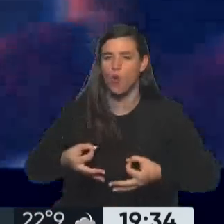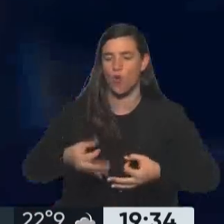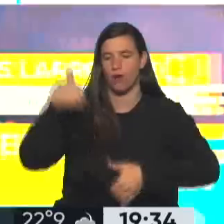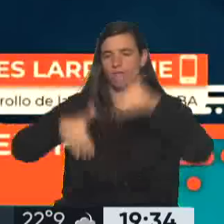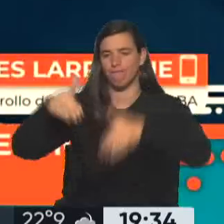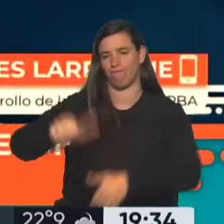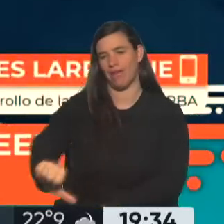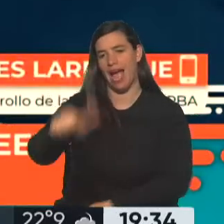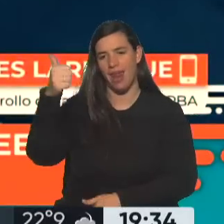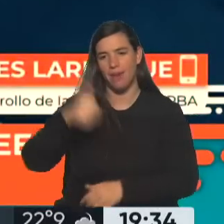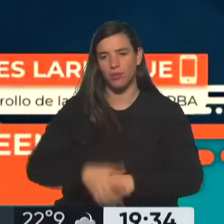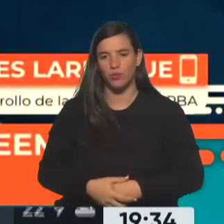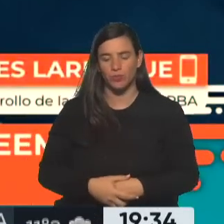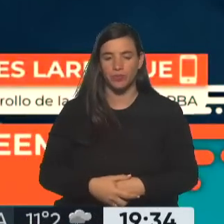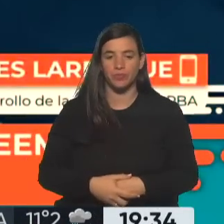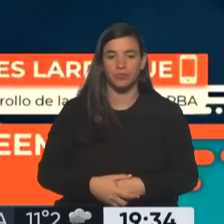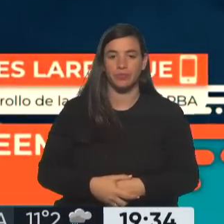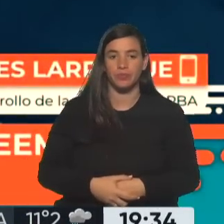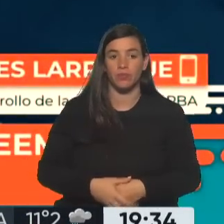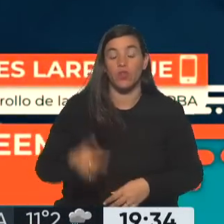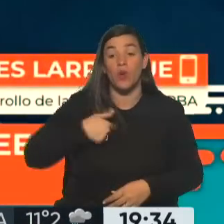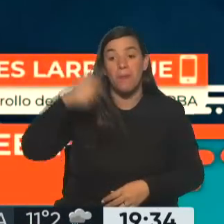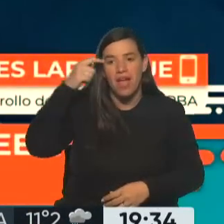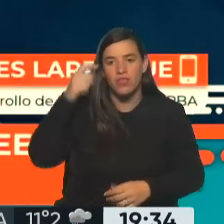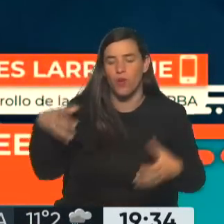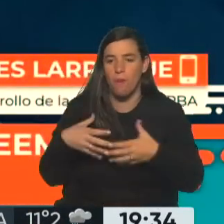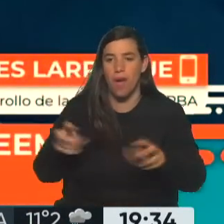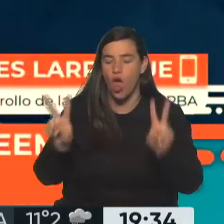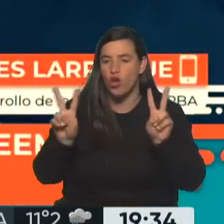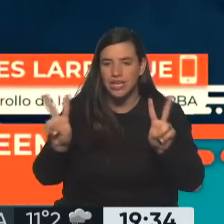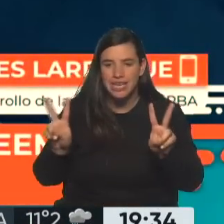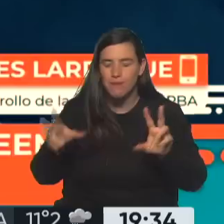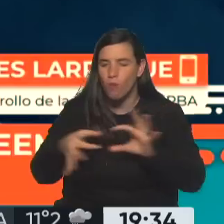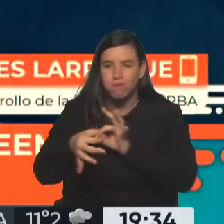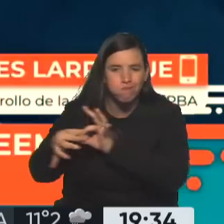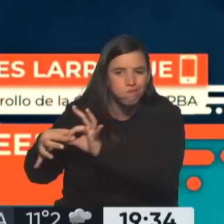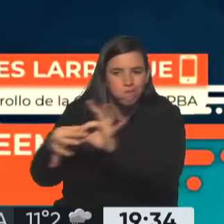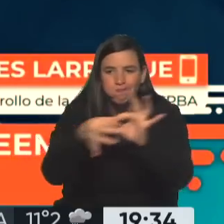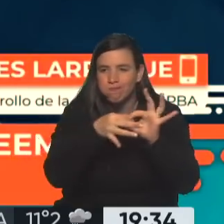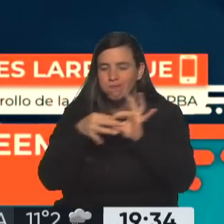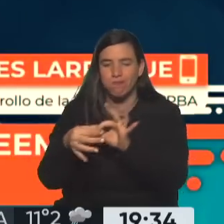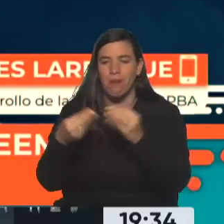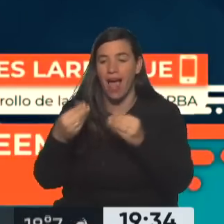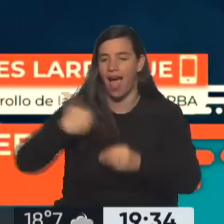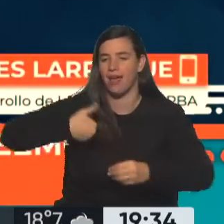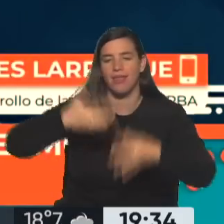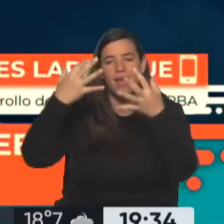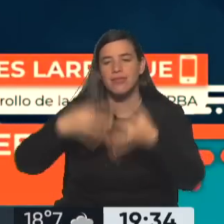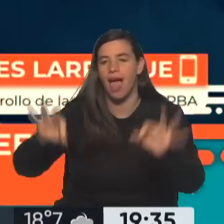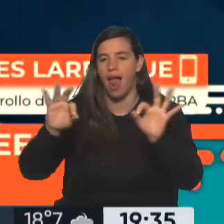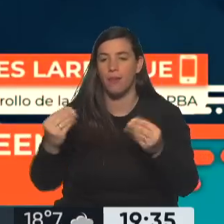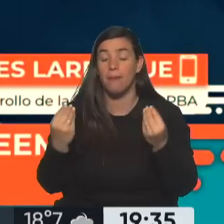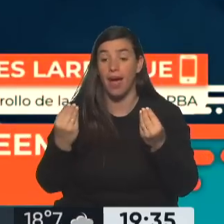elección. Para mí más que nunca, peronismo unido para salvar a la patria, sin duda. Peronismo que además convoque aquellos